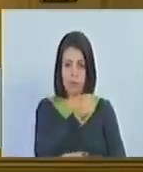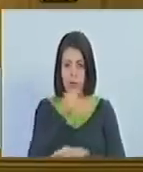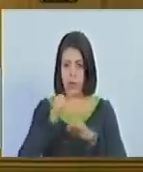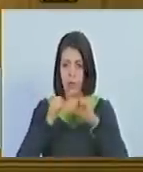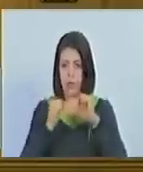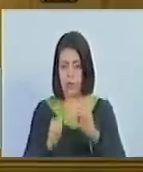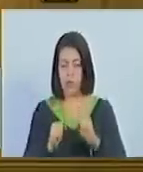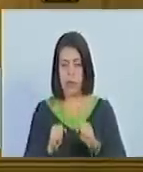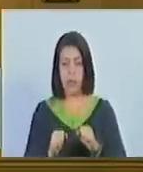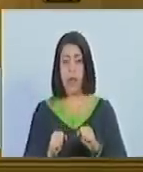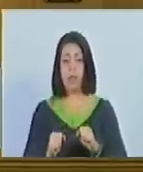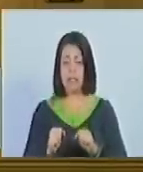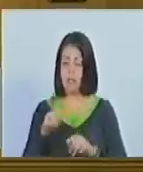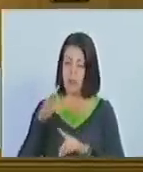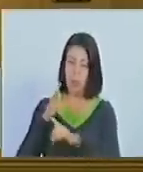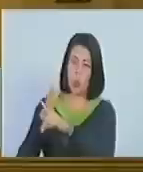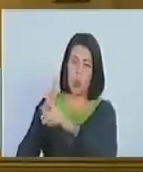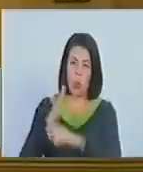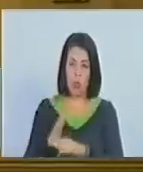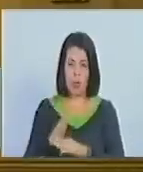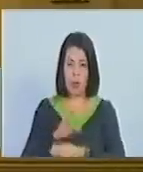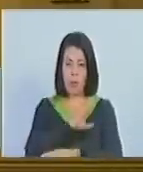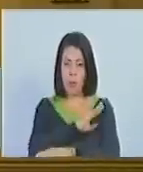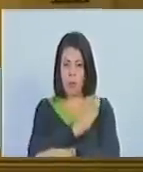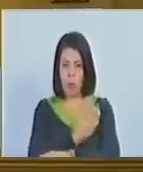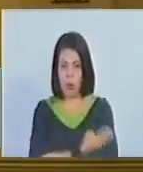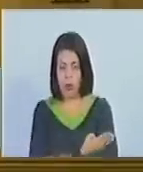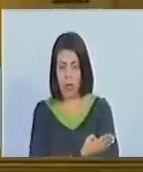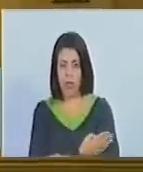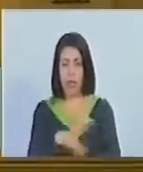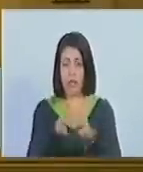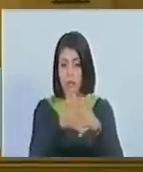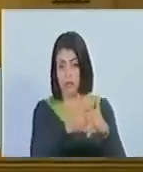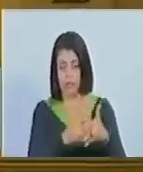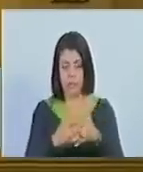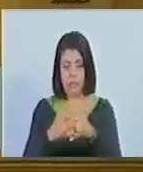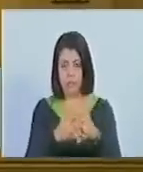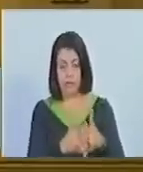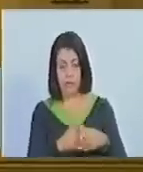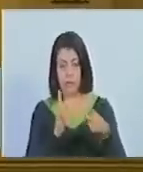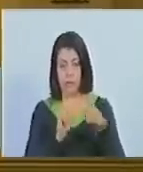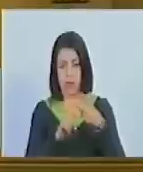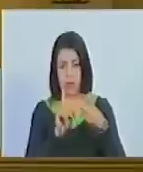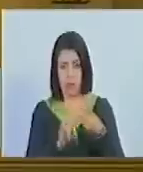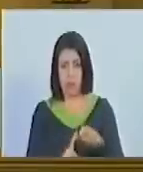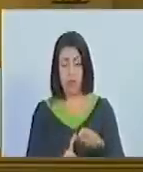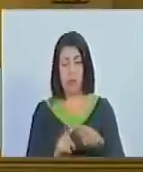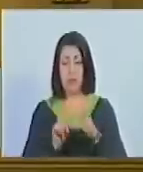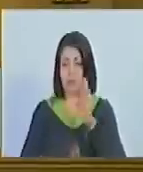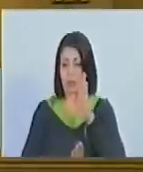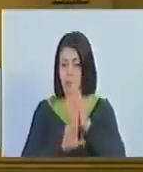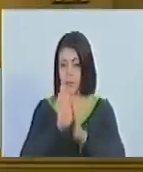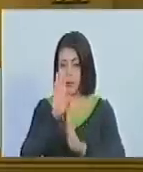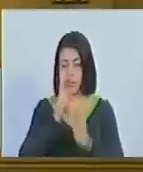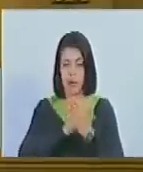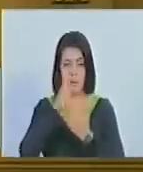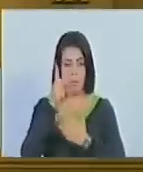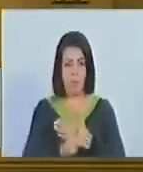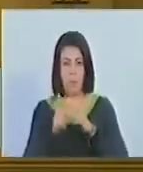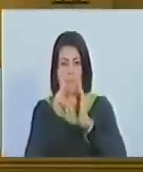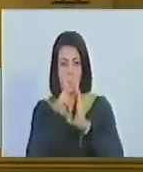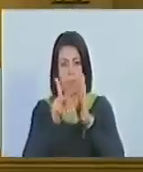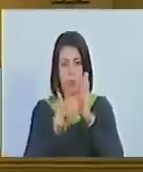firmeza las arremetidas de los poderes fácticos imperiales segundo desarrollar planes y